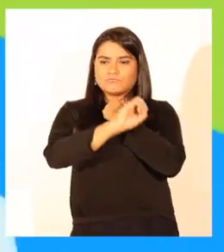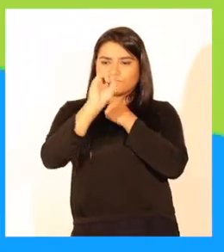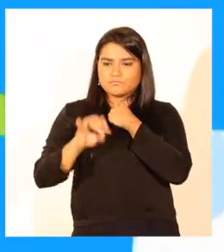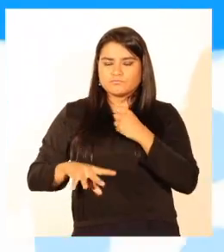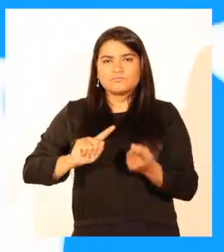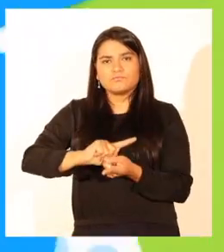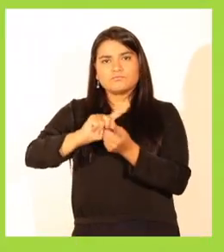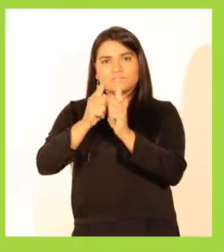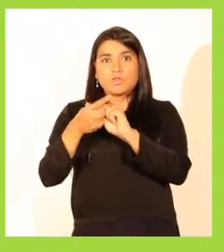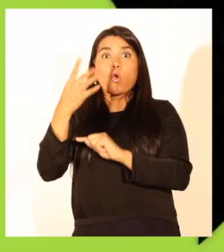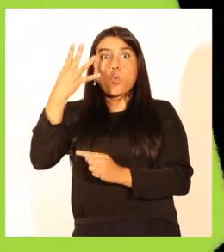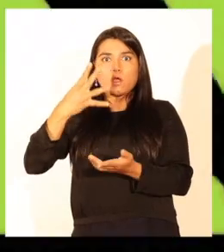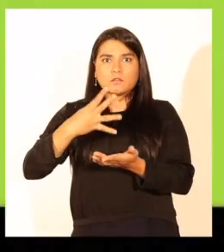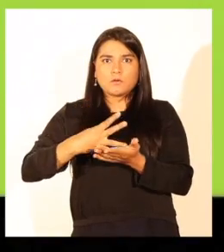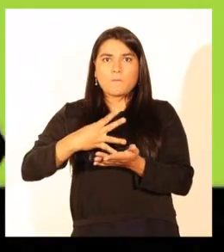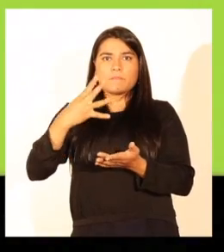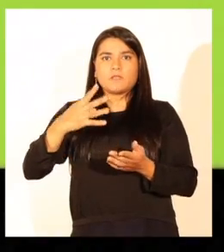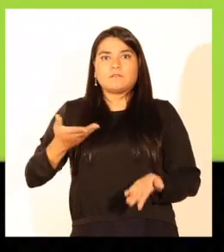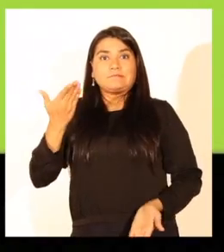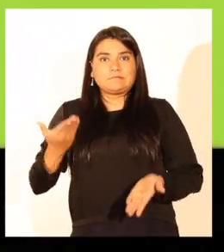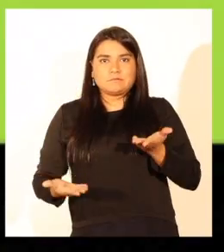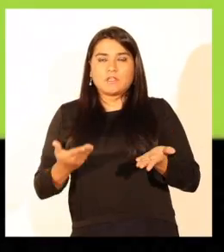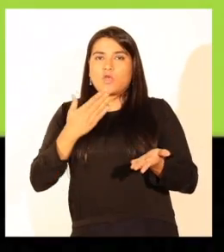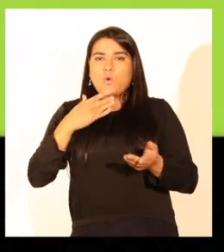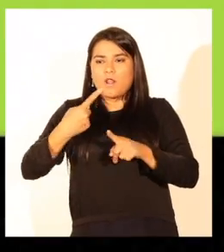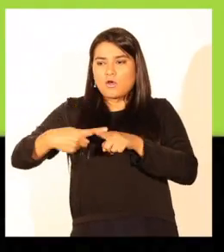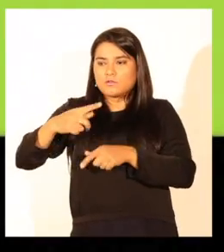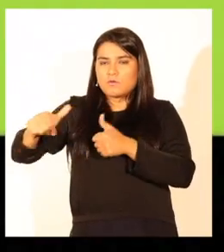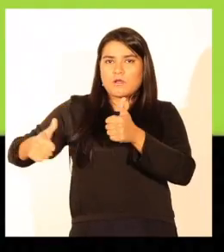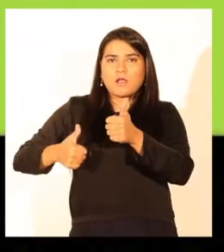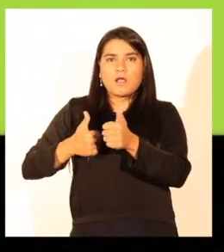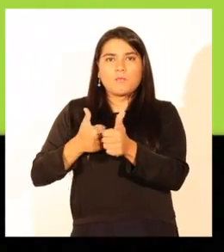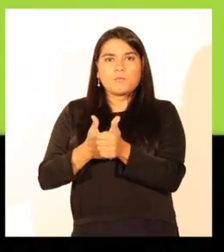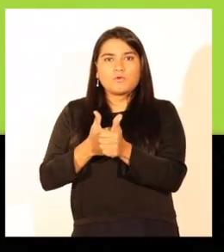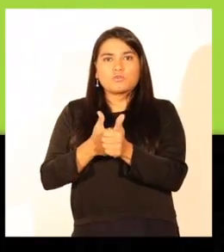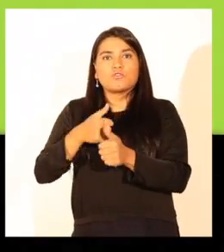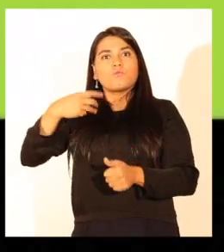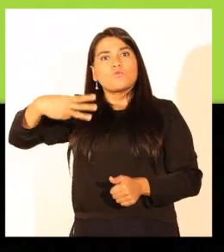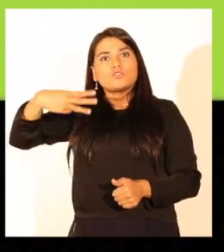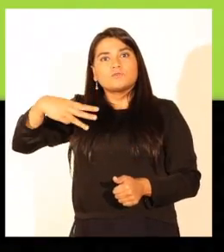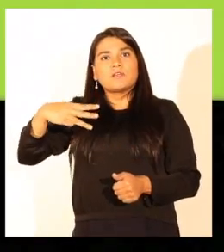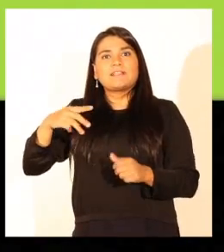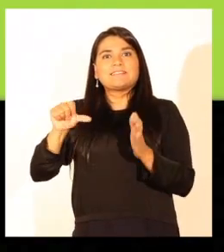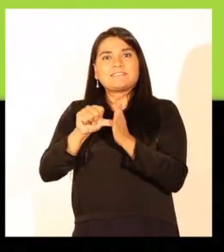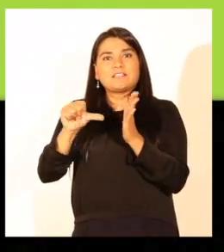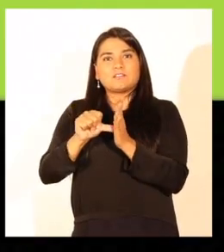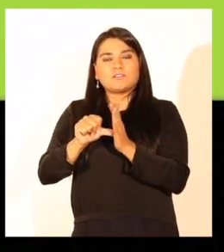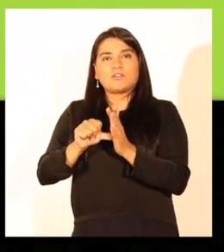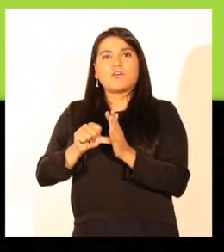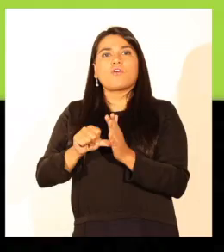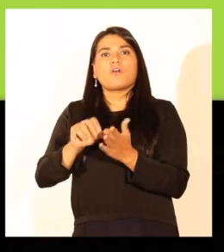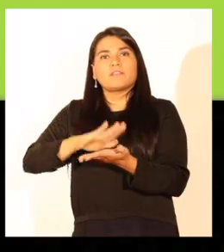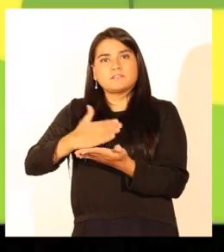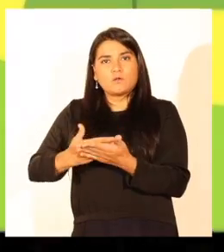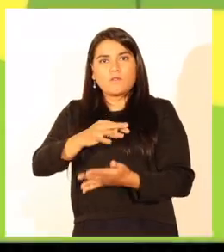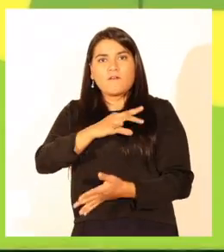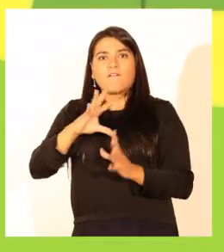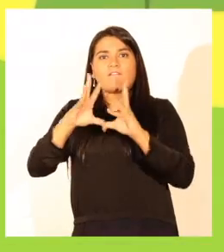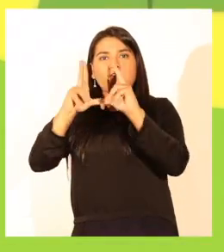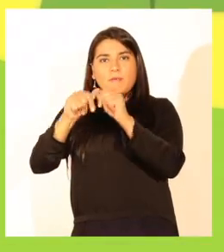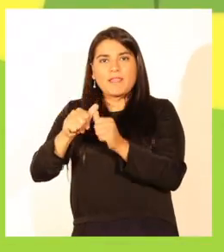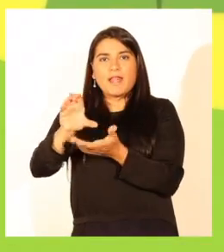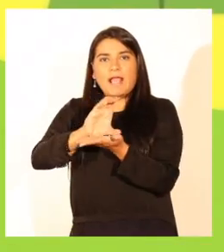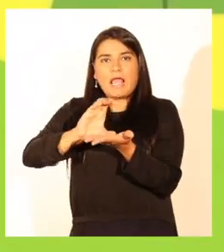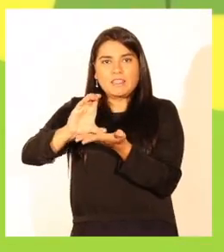Además, a los actuales puntos de reciclaje municipal se agregaron dos más en el Centro de Salud Familiar CESFAM de